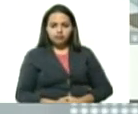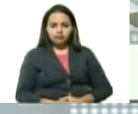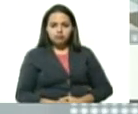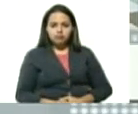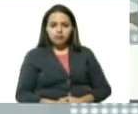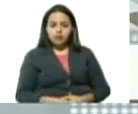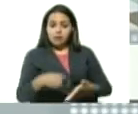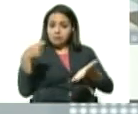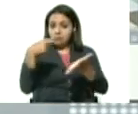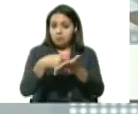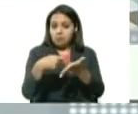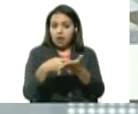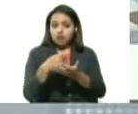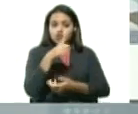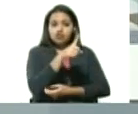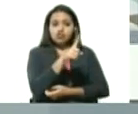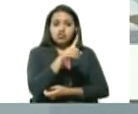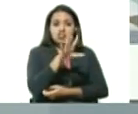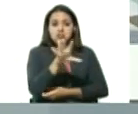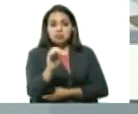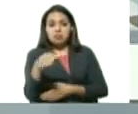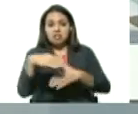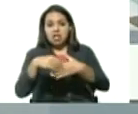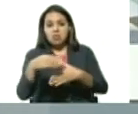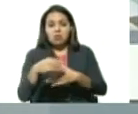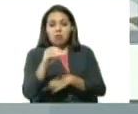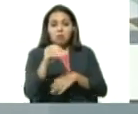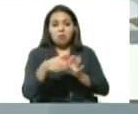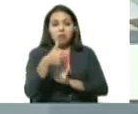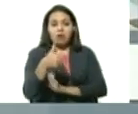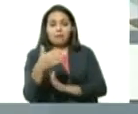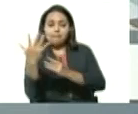cobrando 100 150 dólares pasaron gente